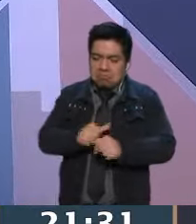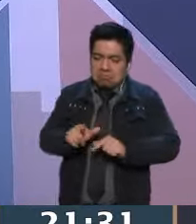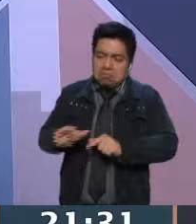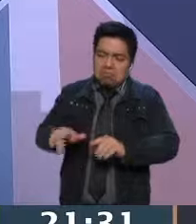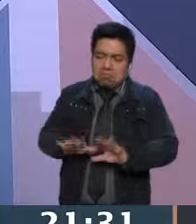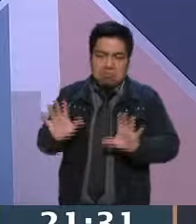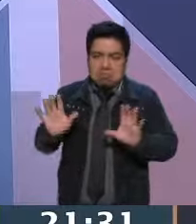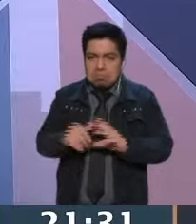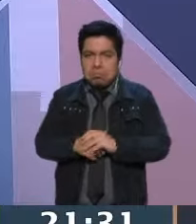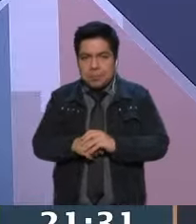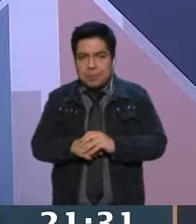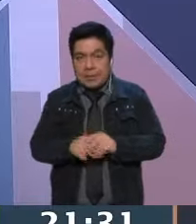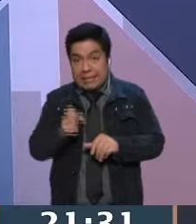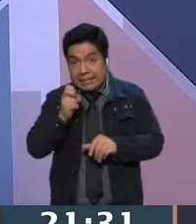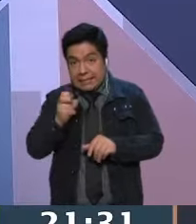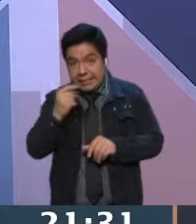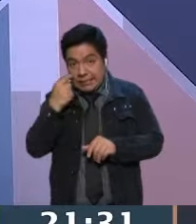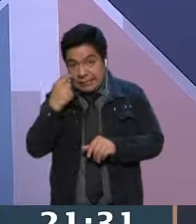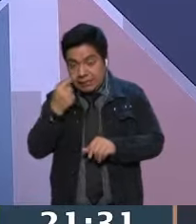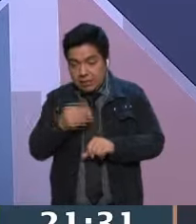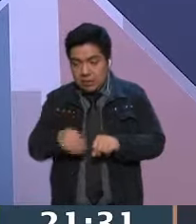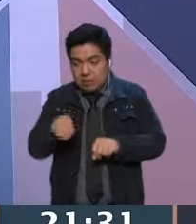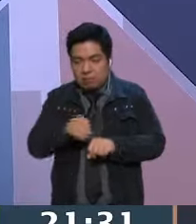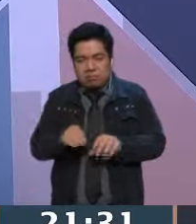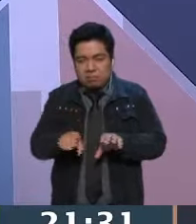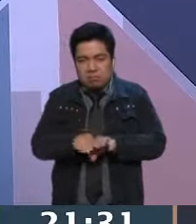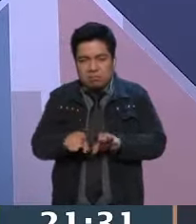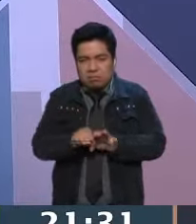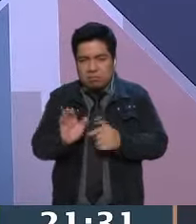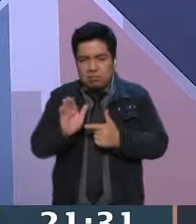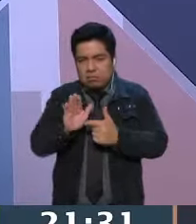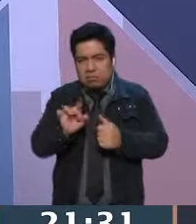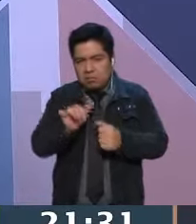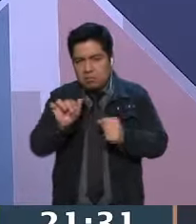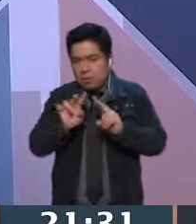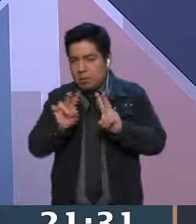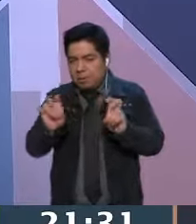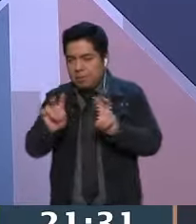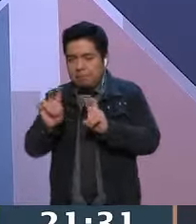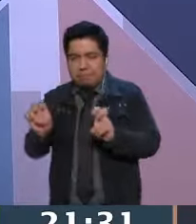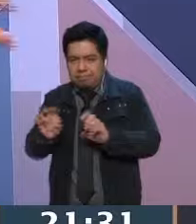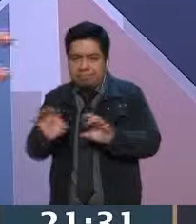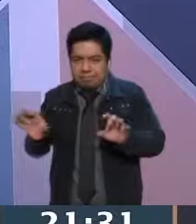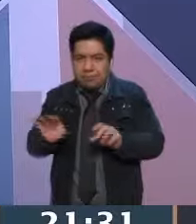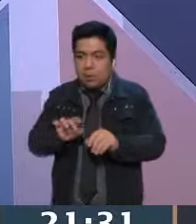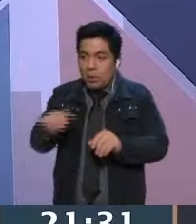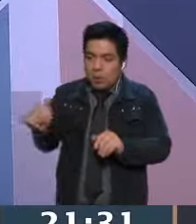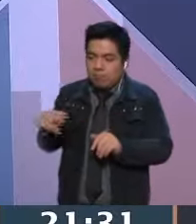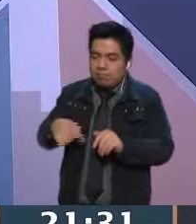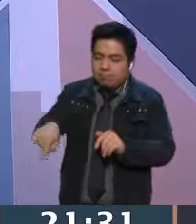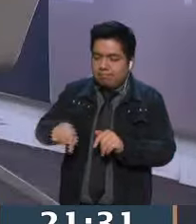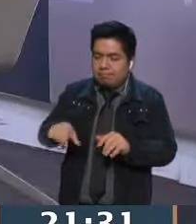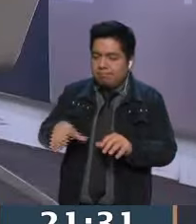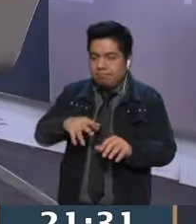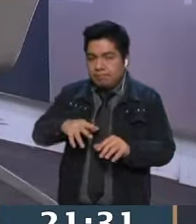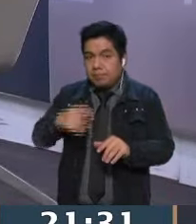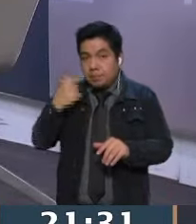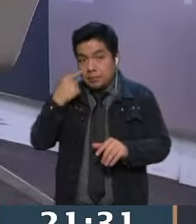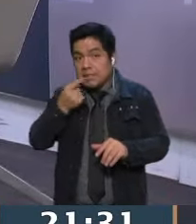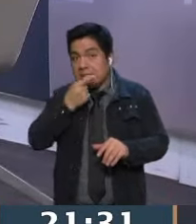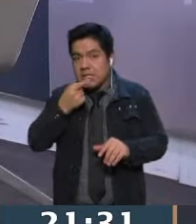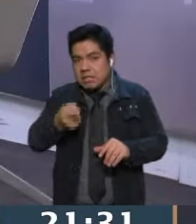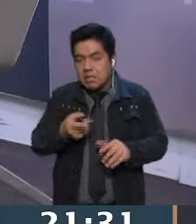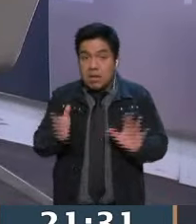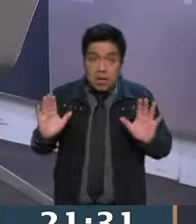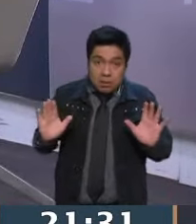Entonces, eso es lo que quería poner como resaltarlo de otros temas, no otros porque están en la agenda, pero sí decirlo.